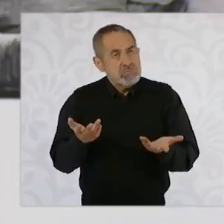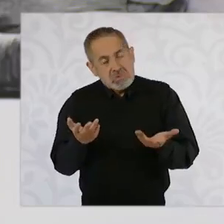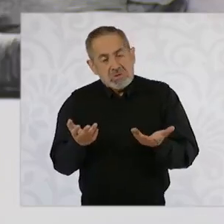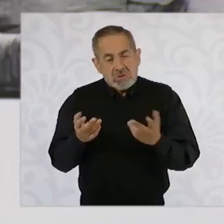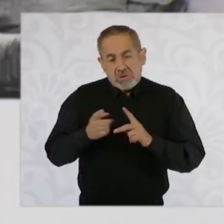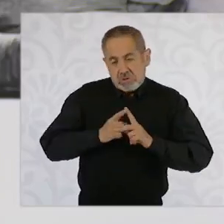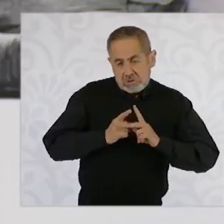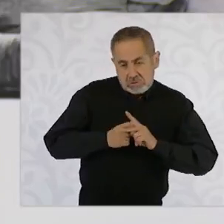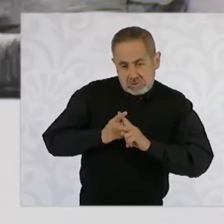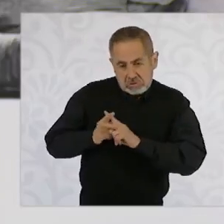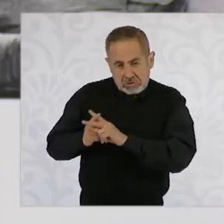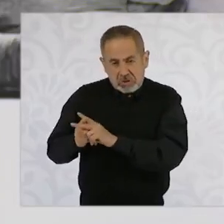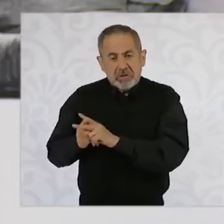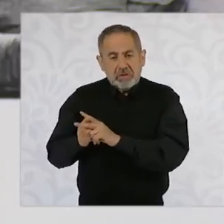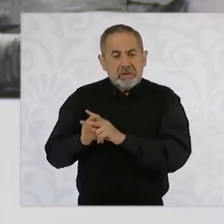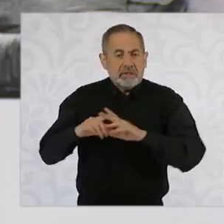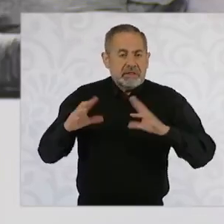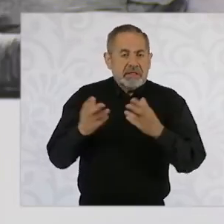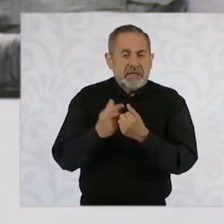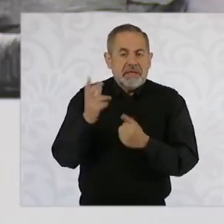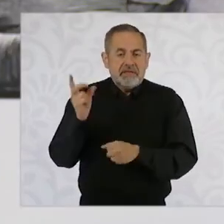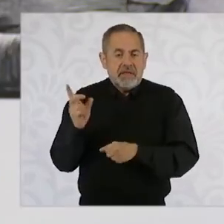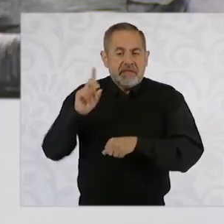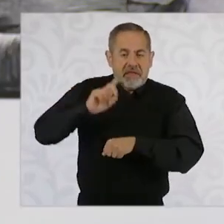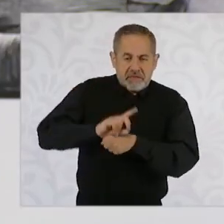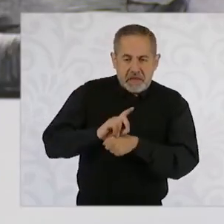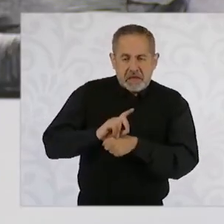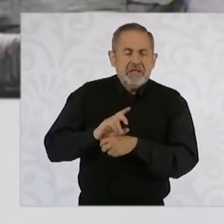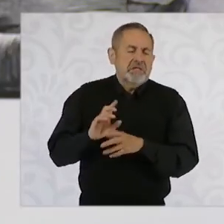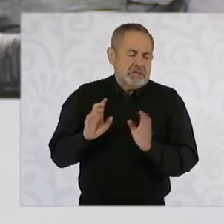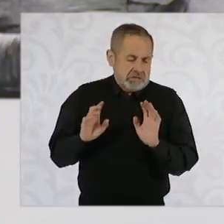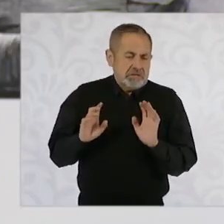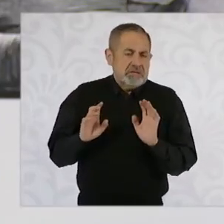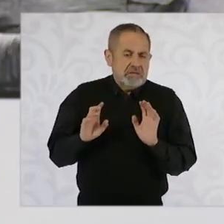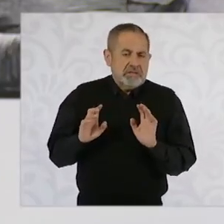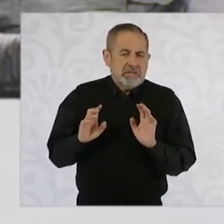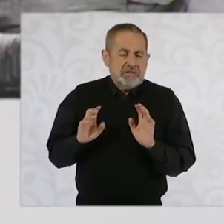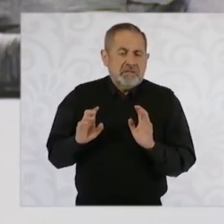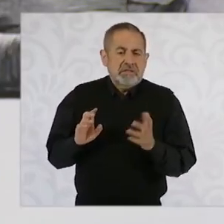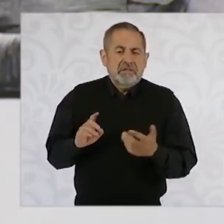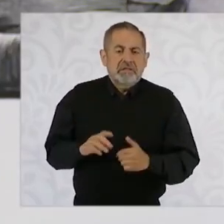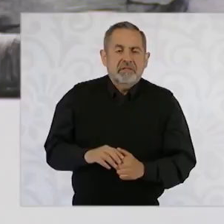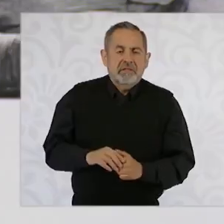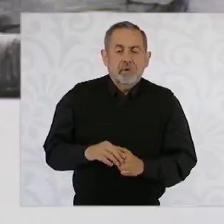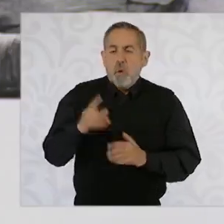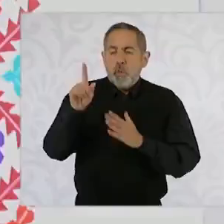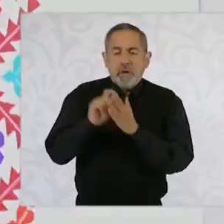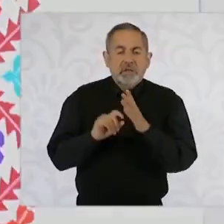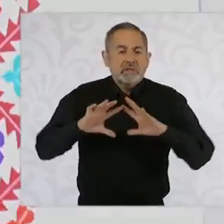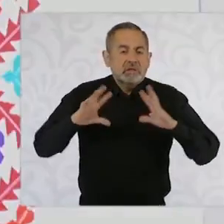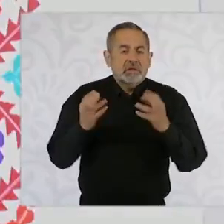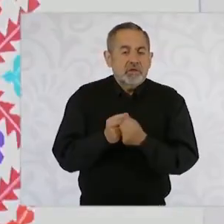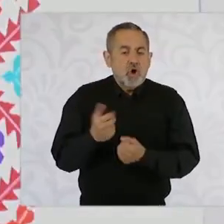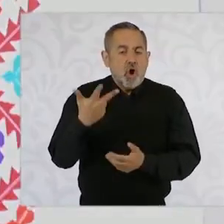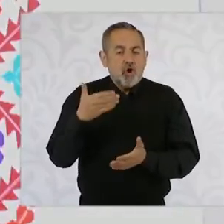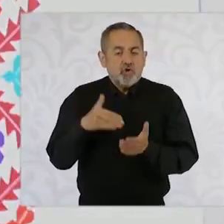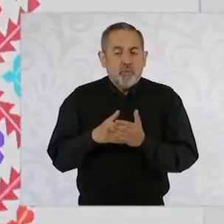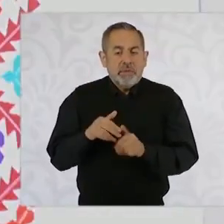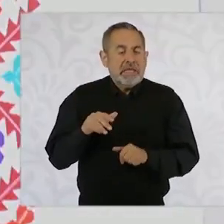multiplicándolo por 30 días promedio, al mes es 8 mil